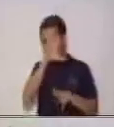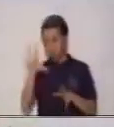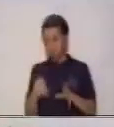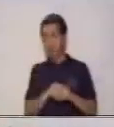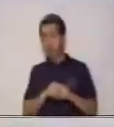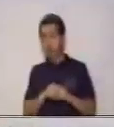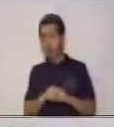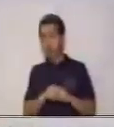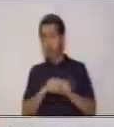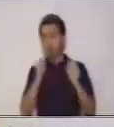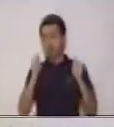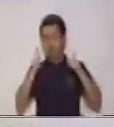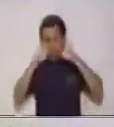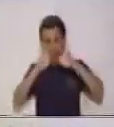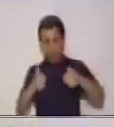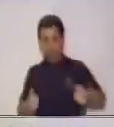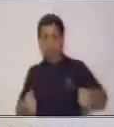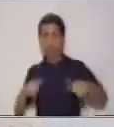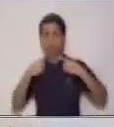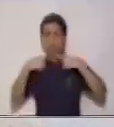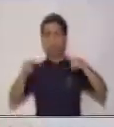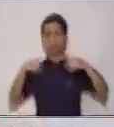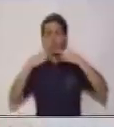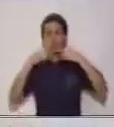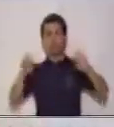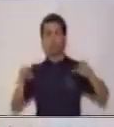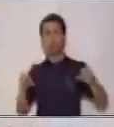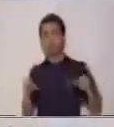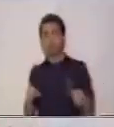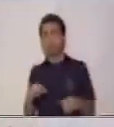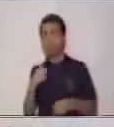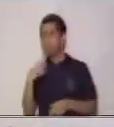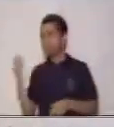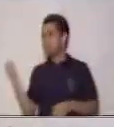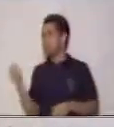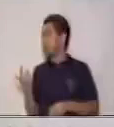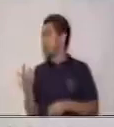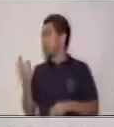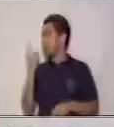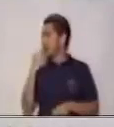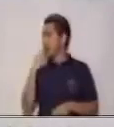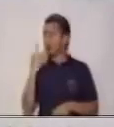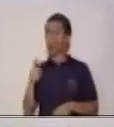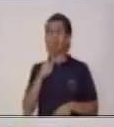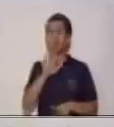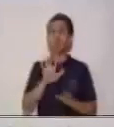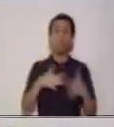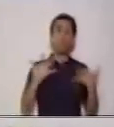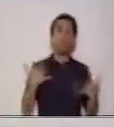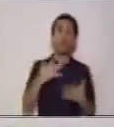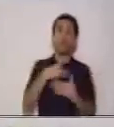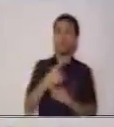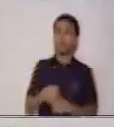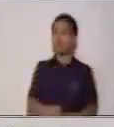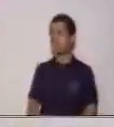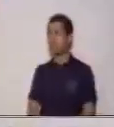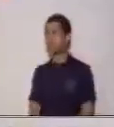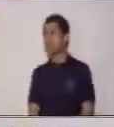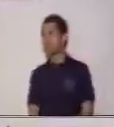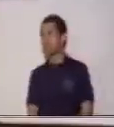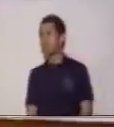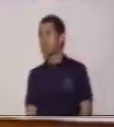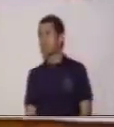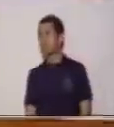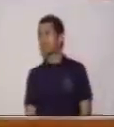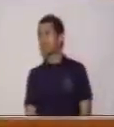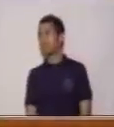más los anuncios publicitarios y que tú puedas en algún momento ver cuáles son de tu interés y cuáles no. Pero